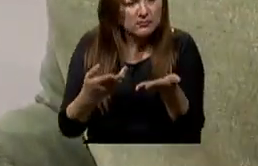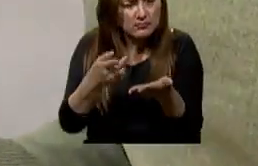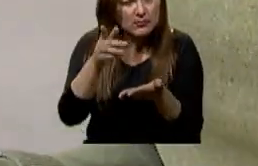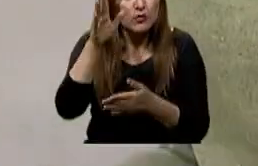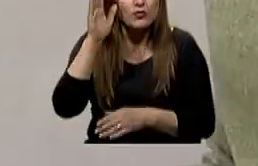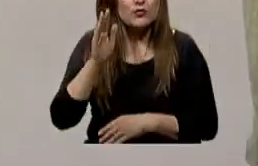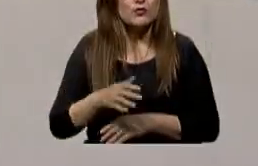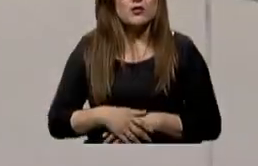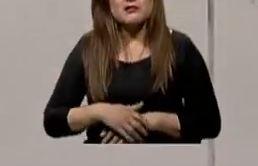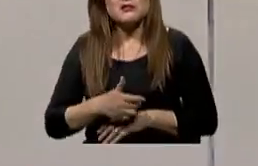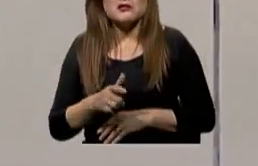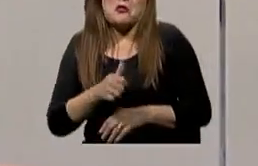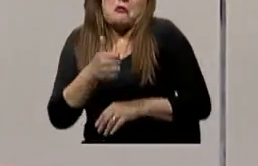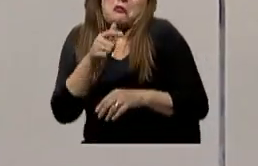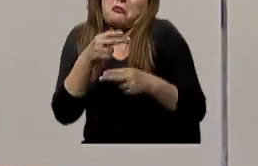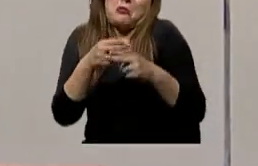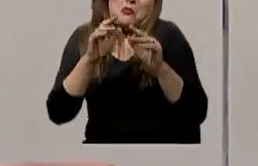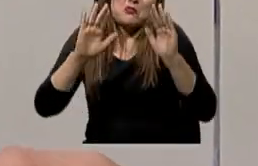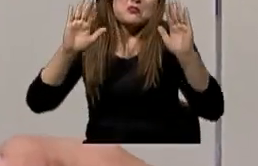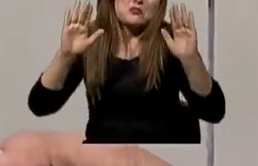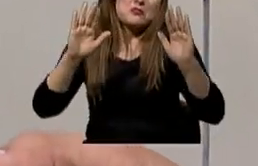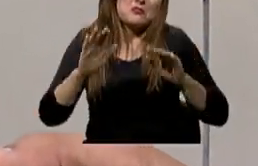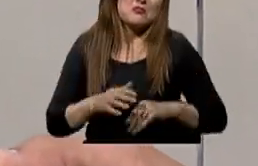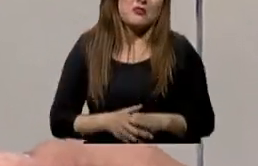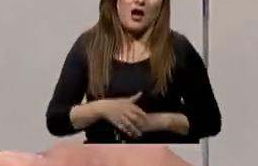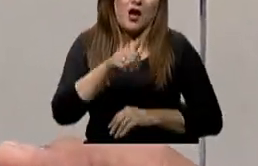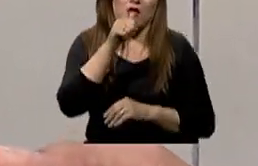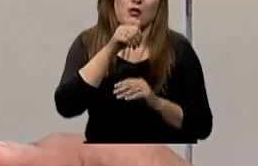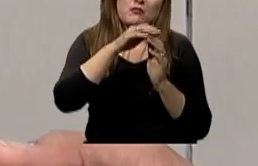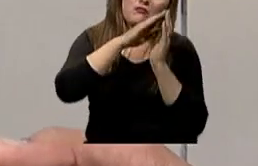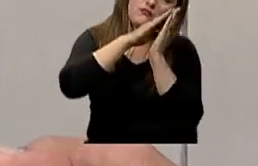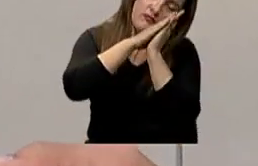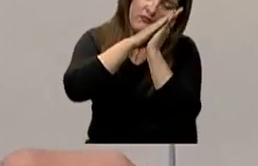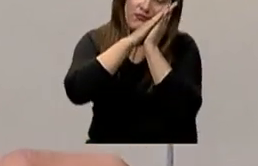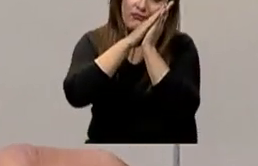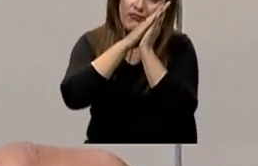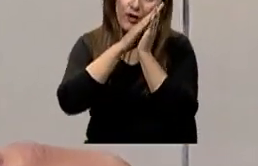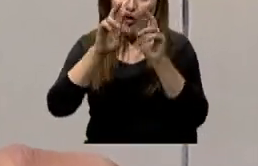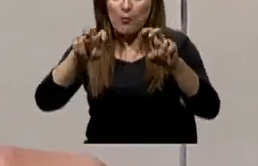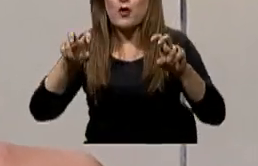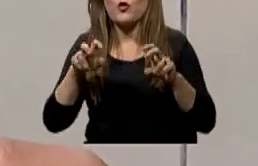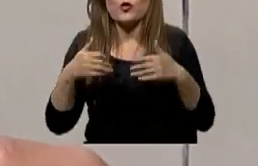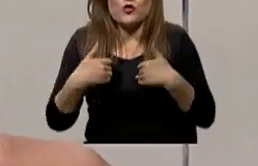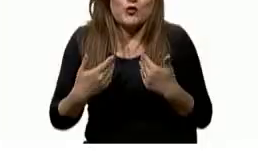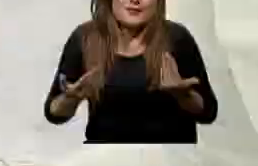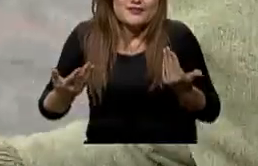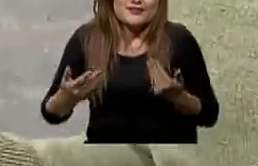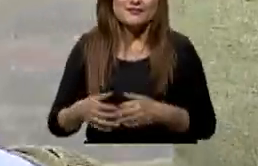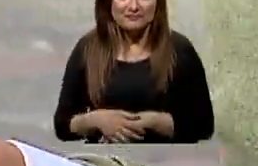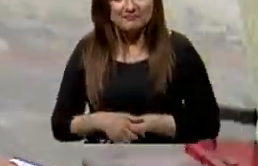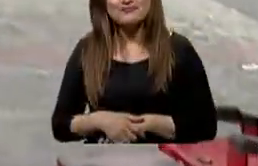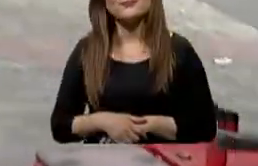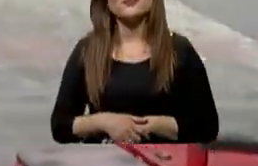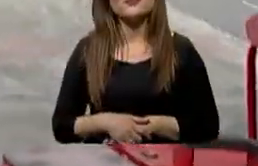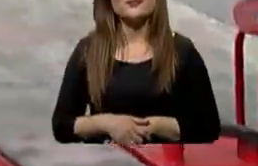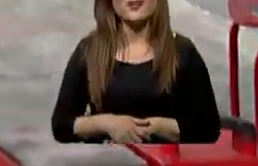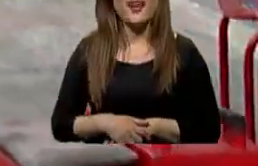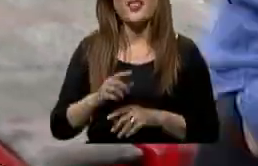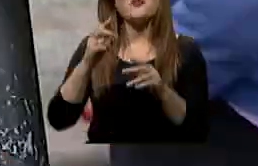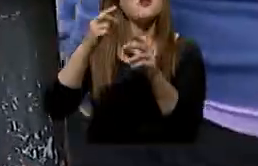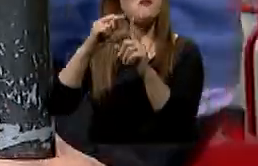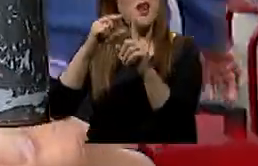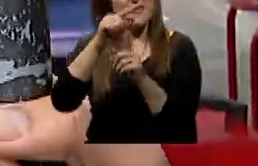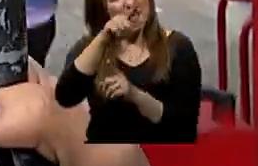Con otro nombre, ¿no? Almuerzo y me quedo dormido en el comedor. ¿Qué tal? ¿Nunca ha escuchado? No.